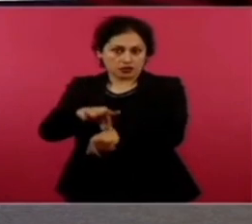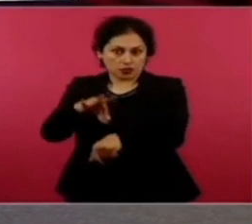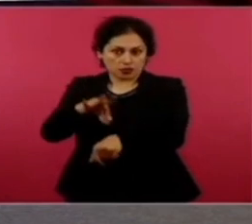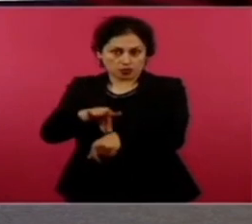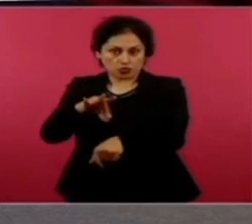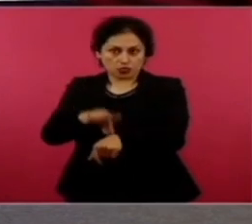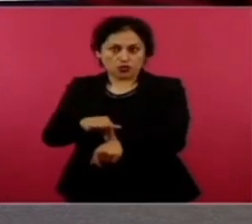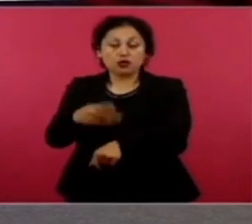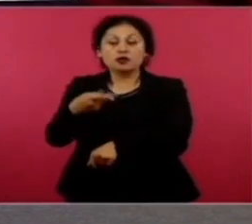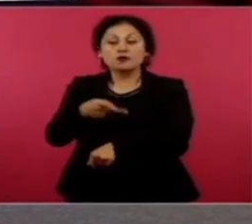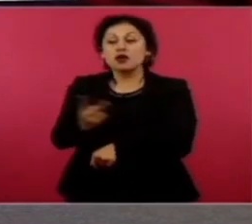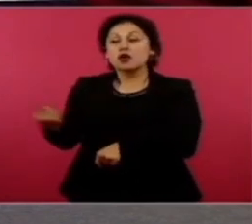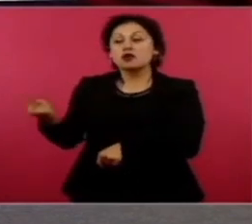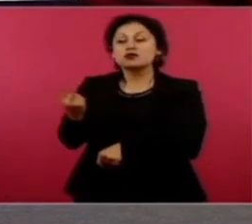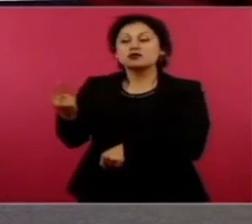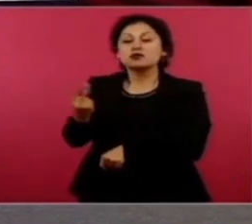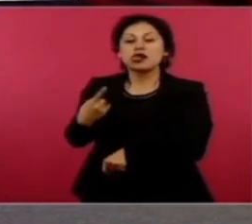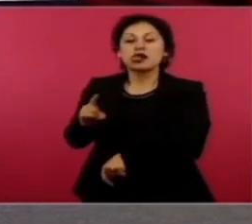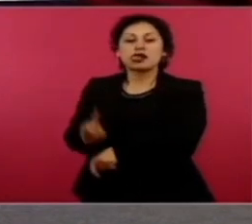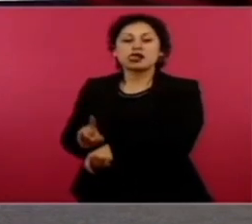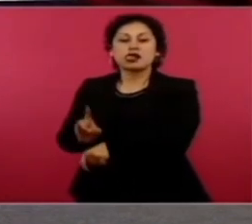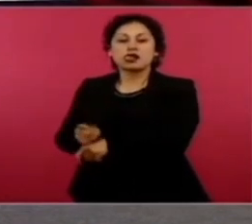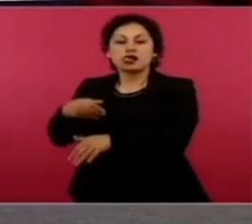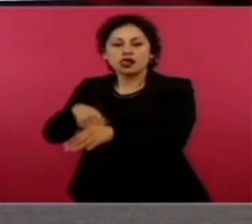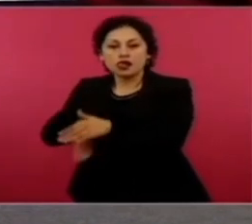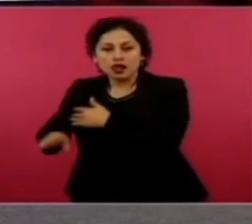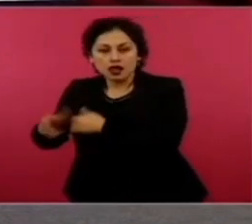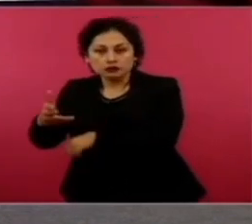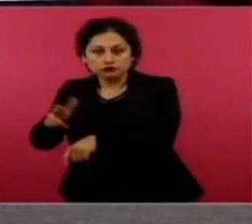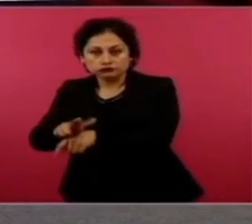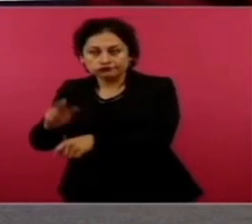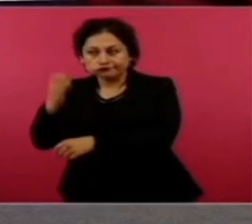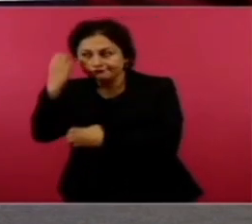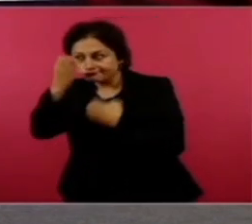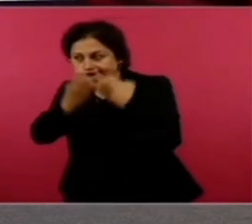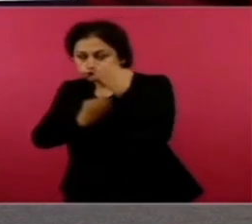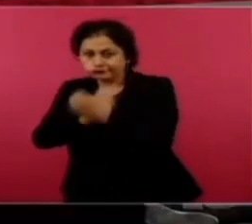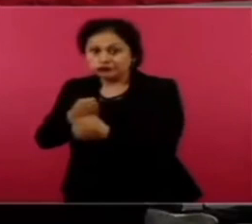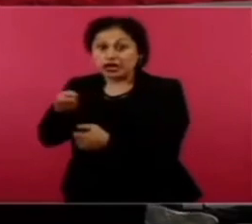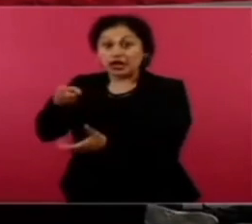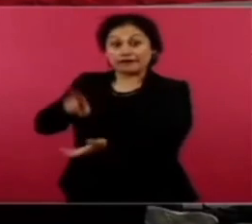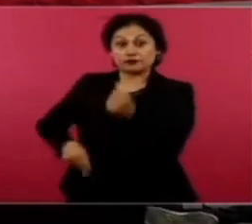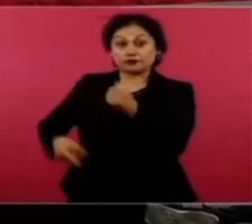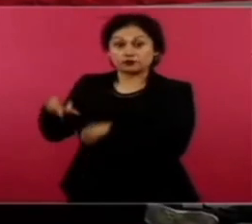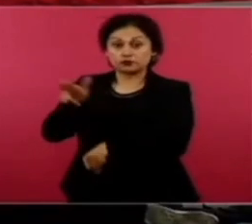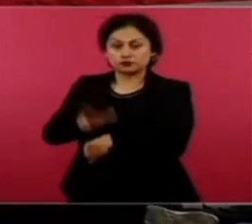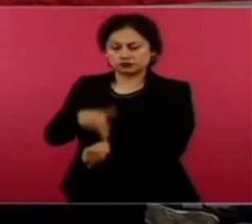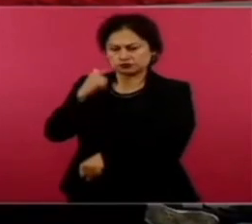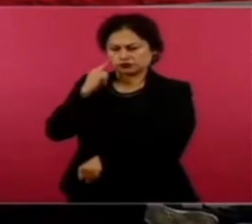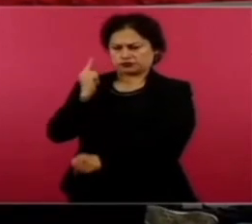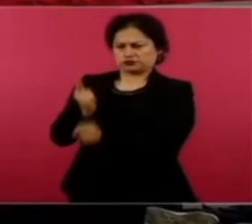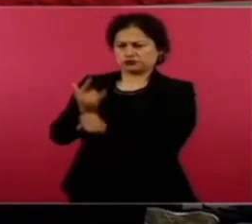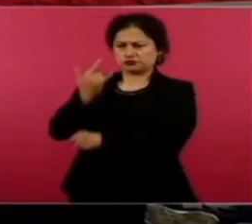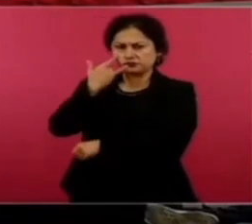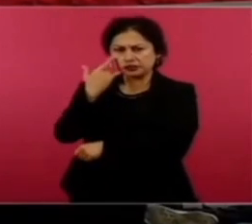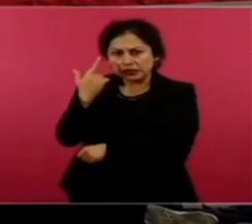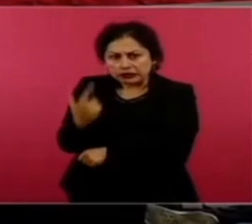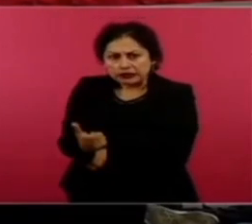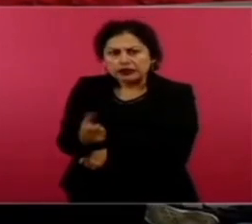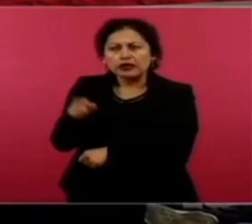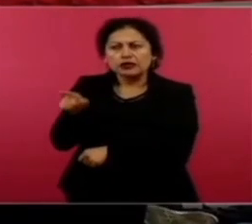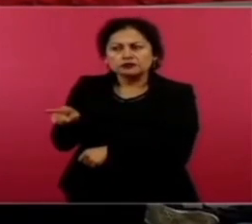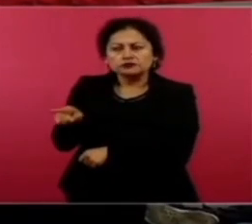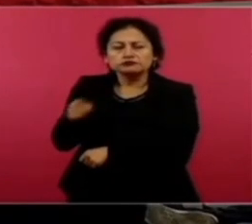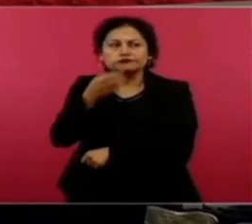cuanto a asesinatos de periodistas, continuamos con tres casos registrados en este año y un vinculado a proceso. Adelante.